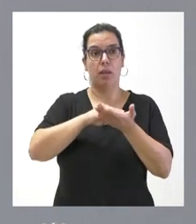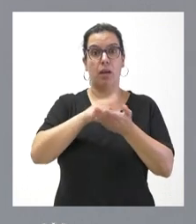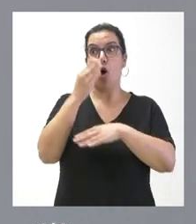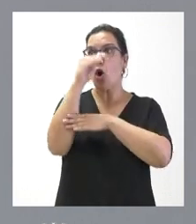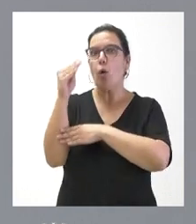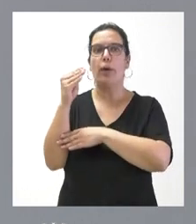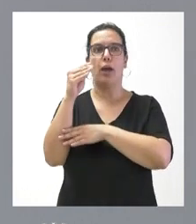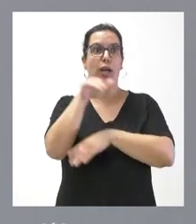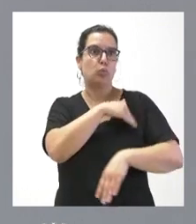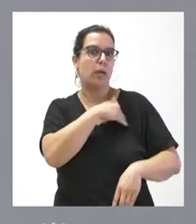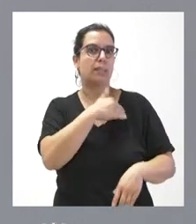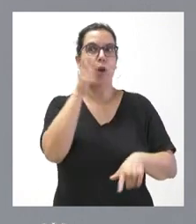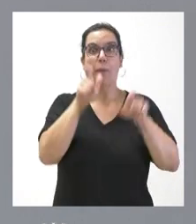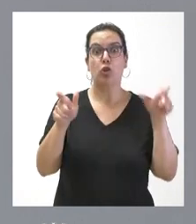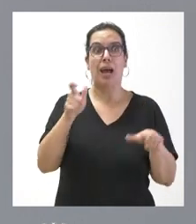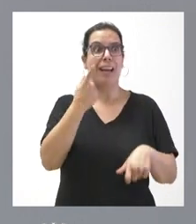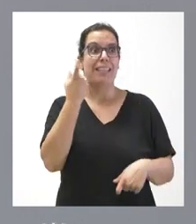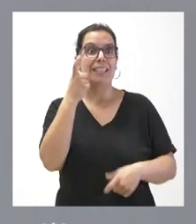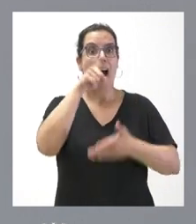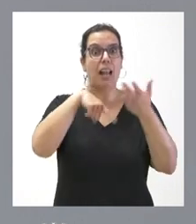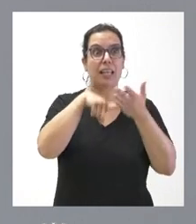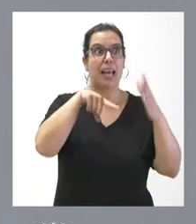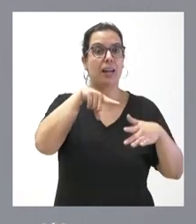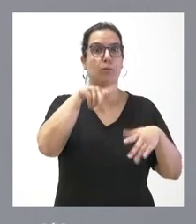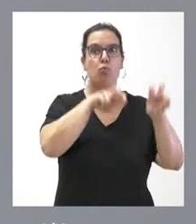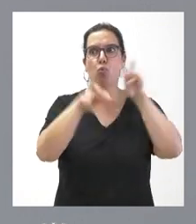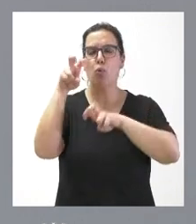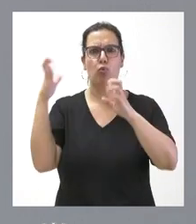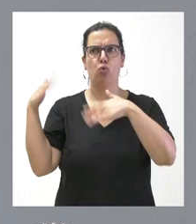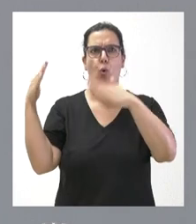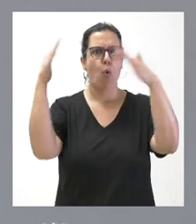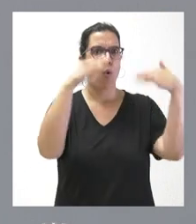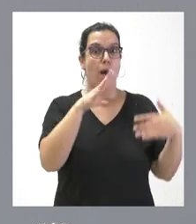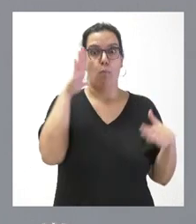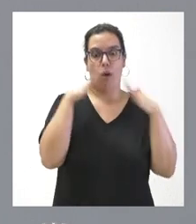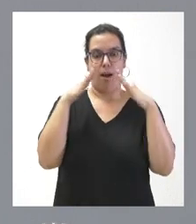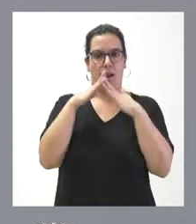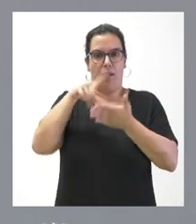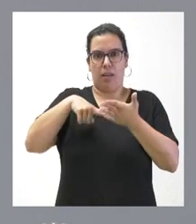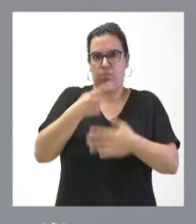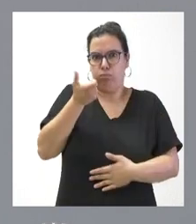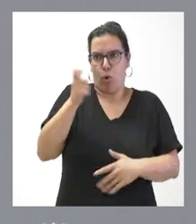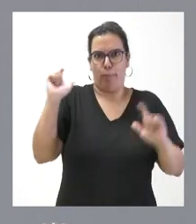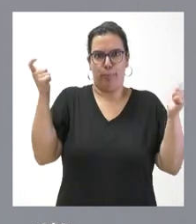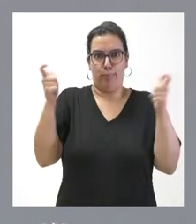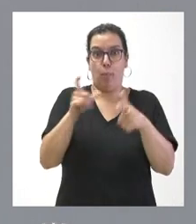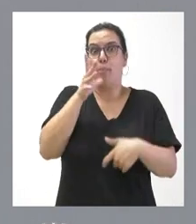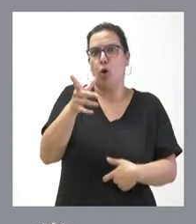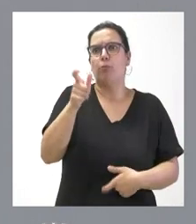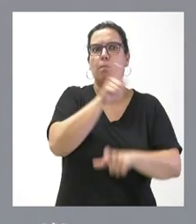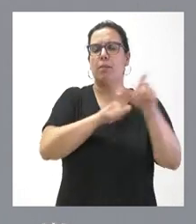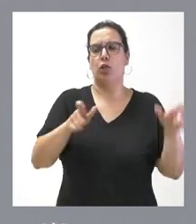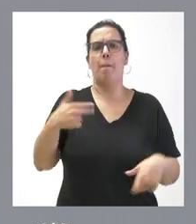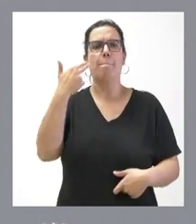jóvenes, muchos estudiantes, muchas personas para alquilar una vivienda. Porque están viendo que el número de viviendas que se ofrecen en el mercado van disminuyendo como consecuencia de la falta de